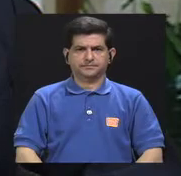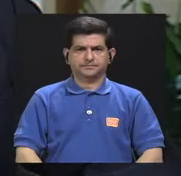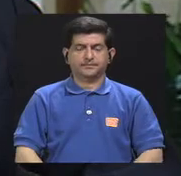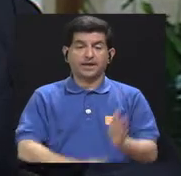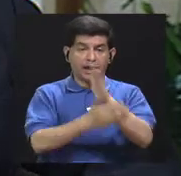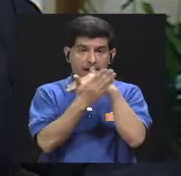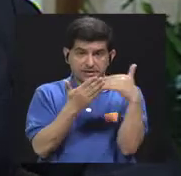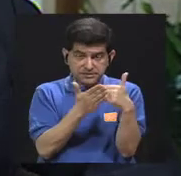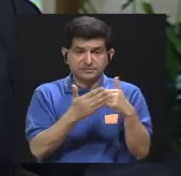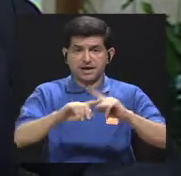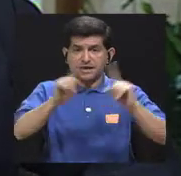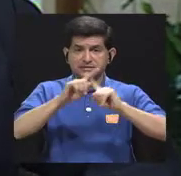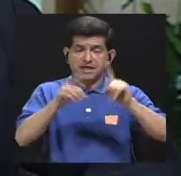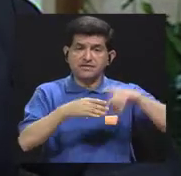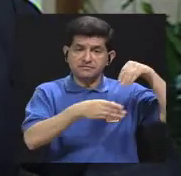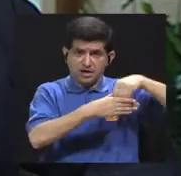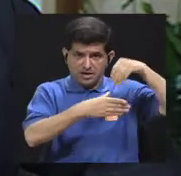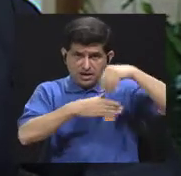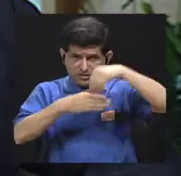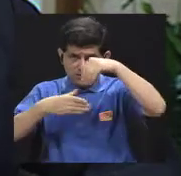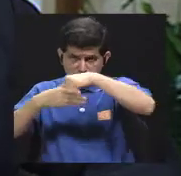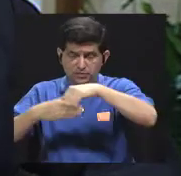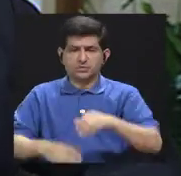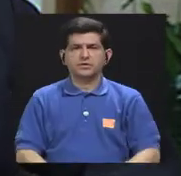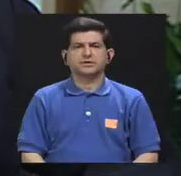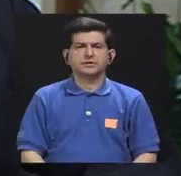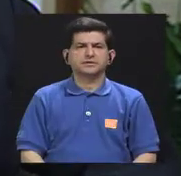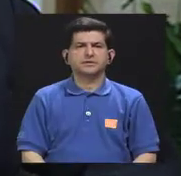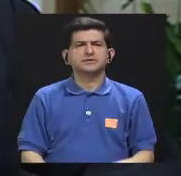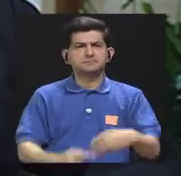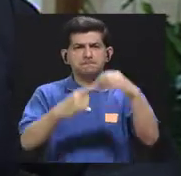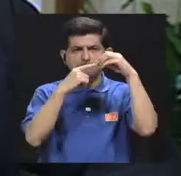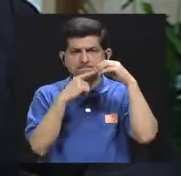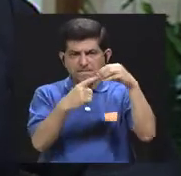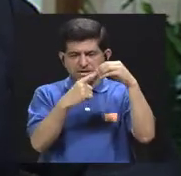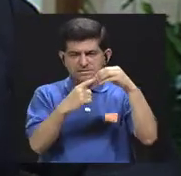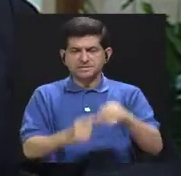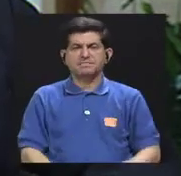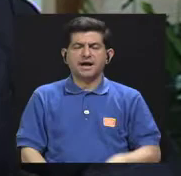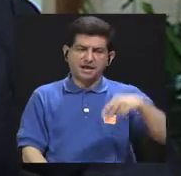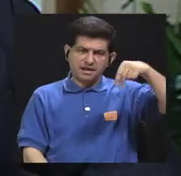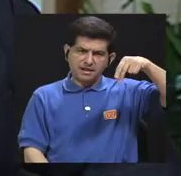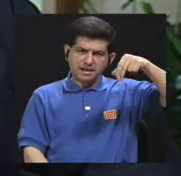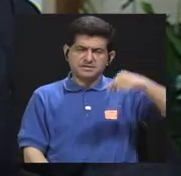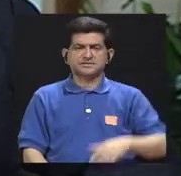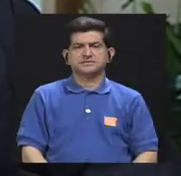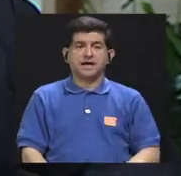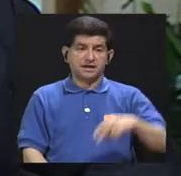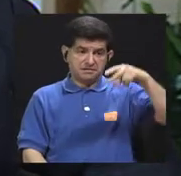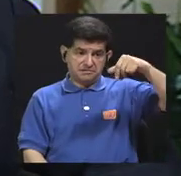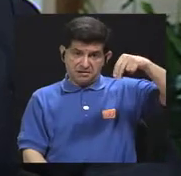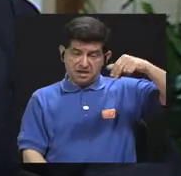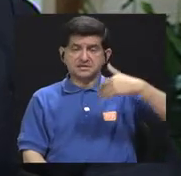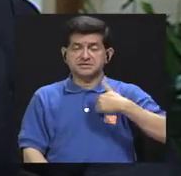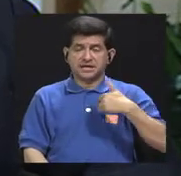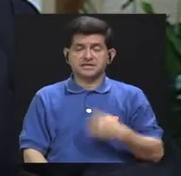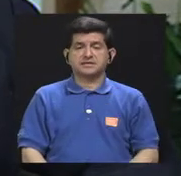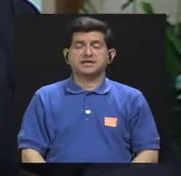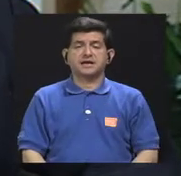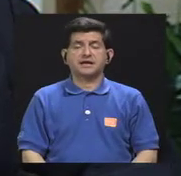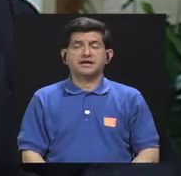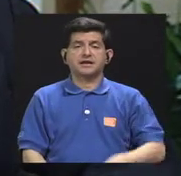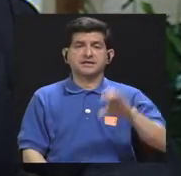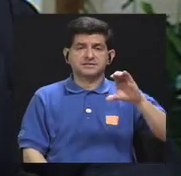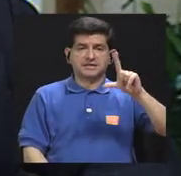Forma parte de diferentes compuestos, el principal es la sal. La sal tiene, se llama